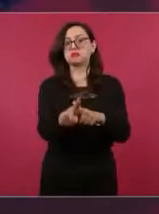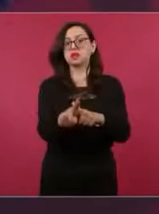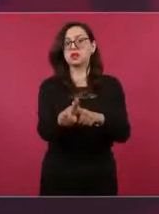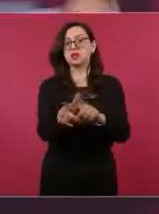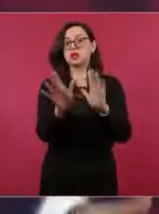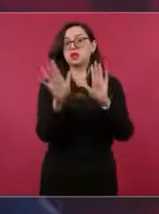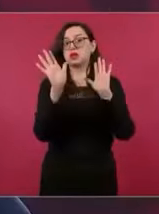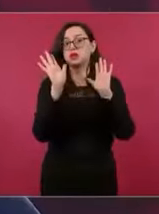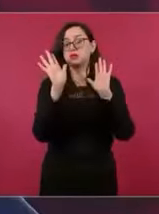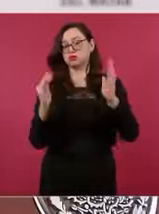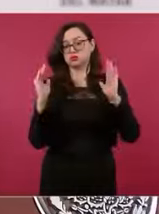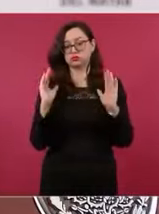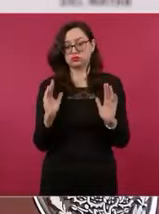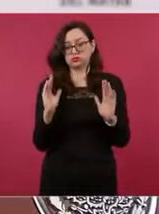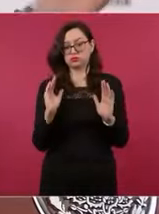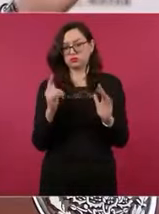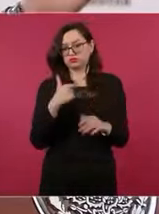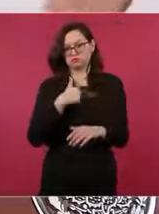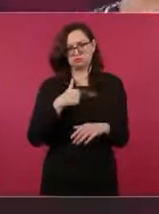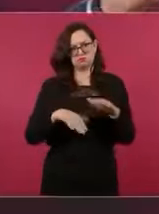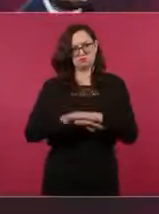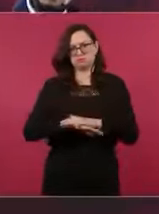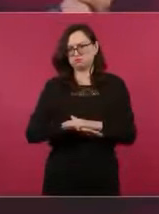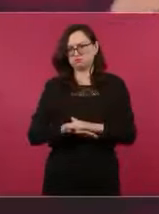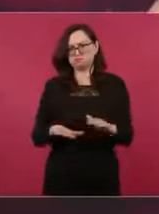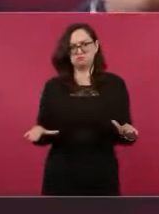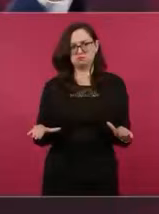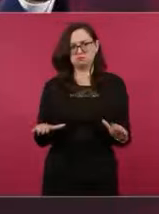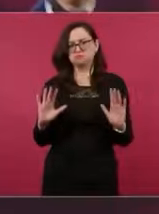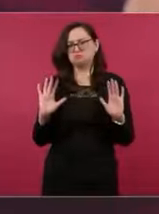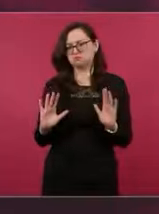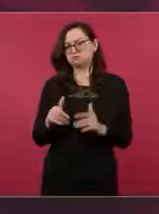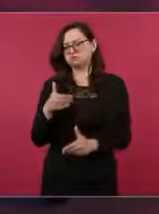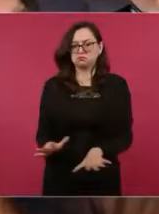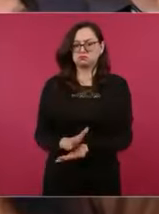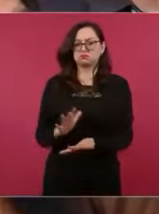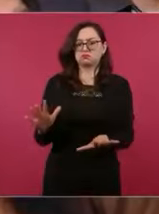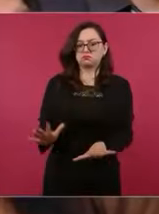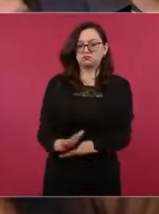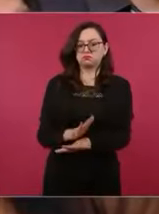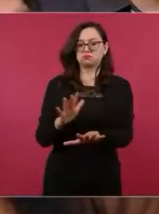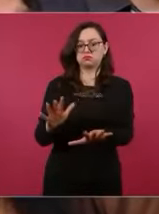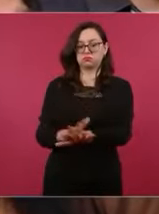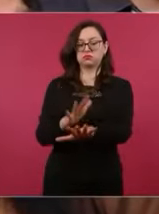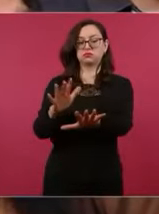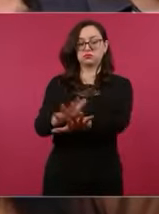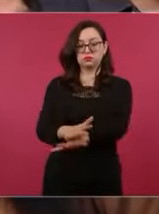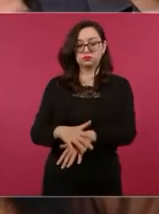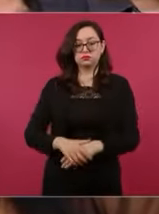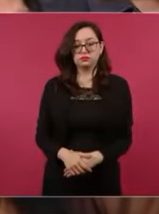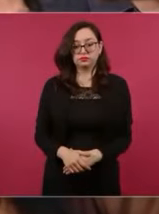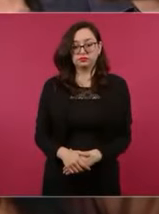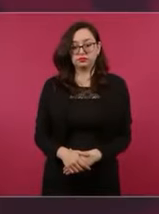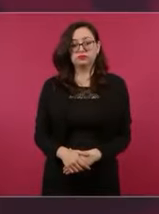con los cambios que naturalmente se van a producir de la transformación que iniciamos